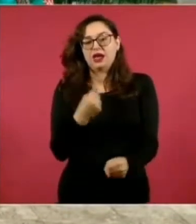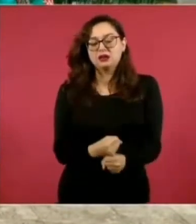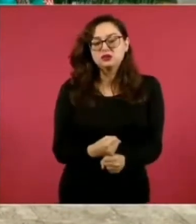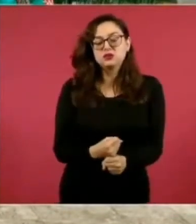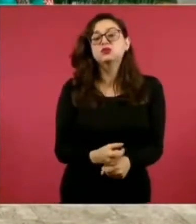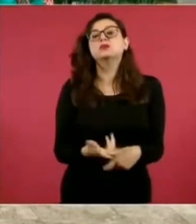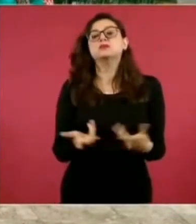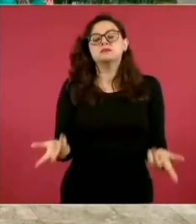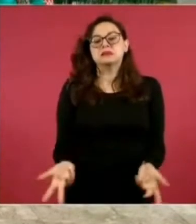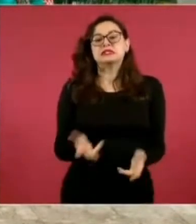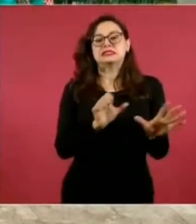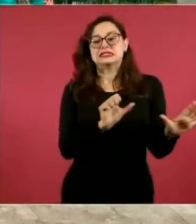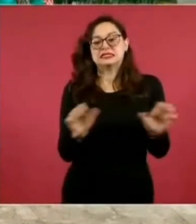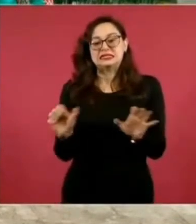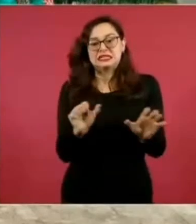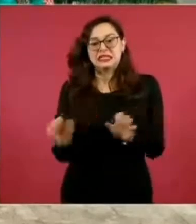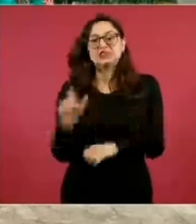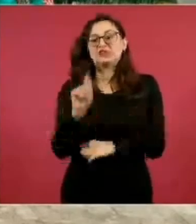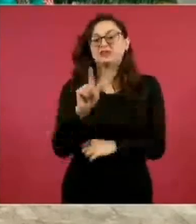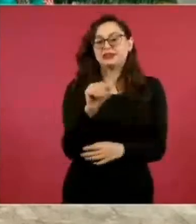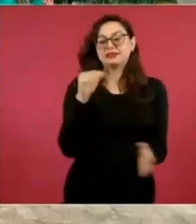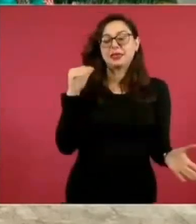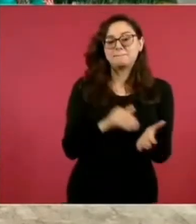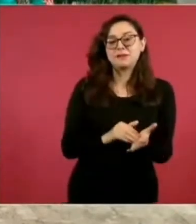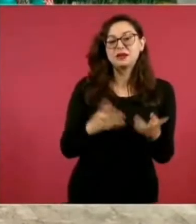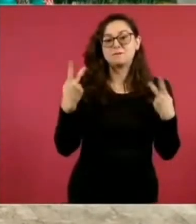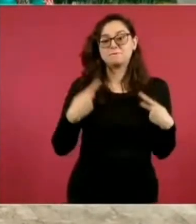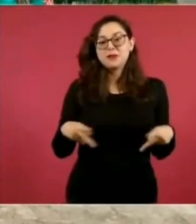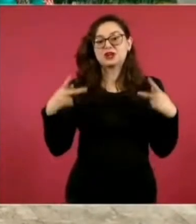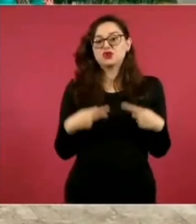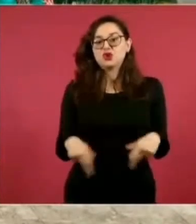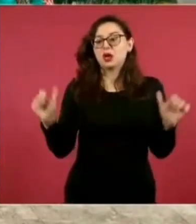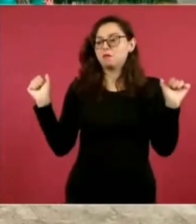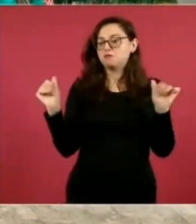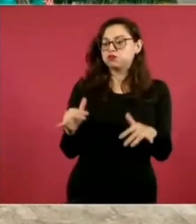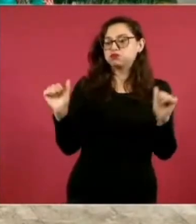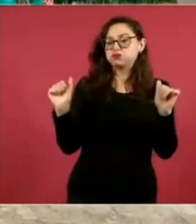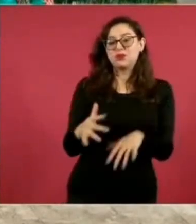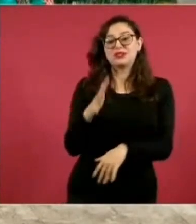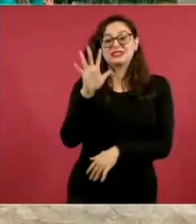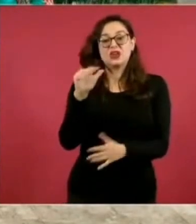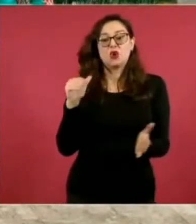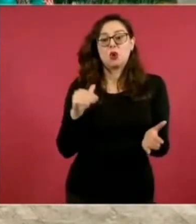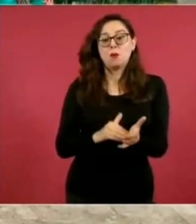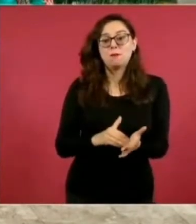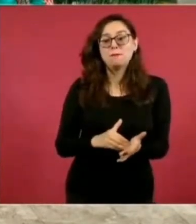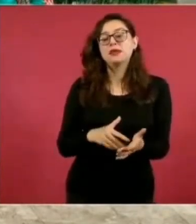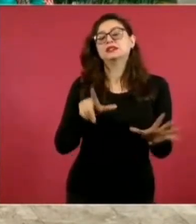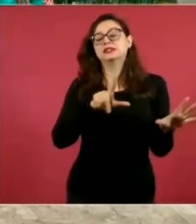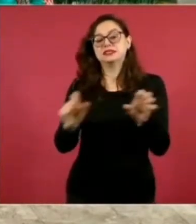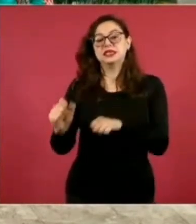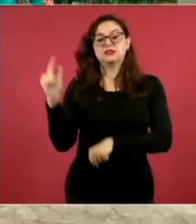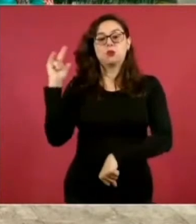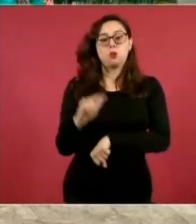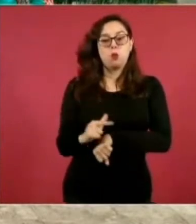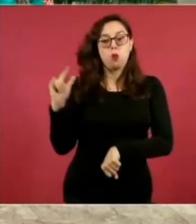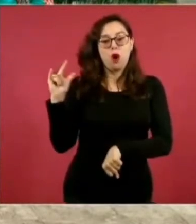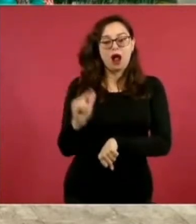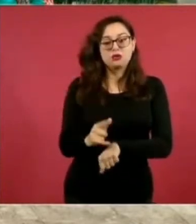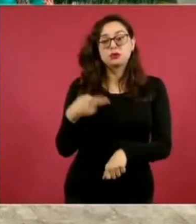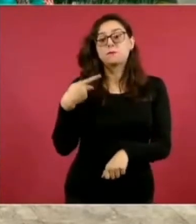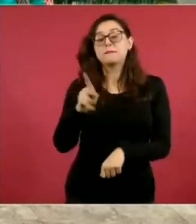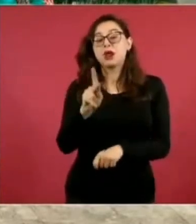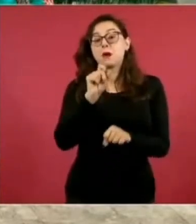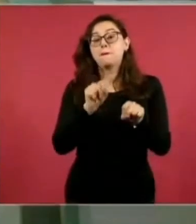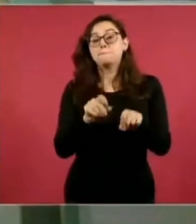casi 670 mil pasajeros en 5 mil 200 operaciones aéreas. Pero lo realmente impactante